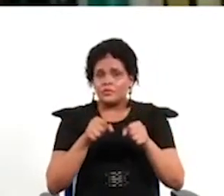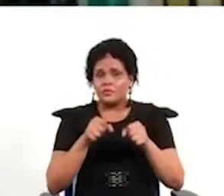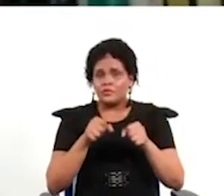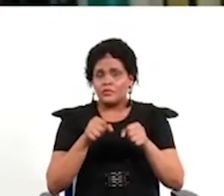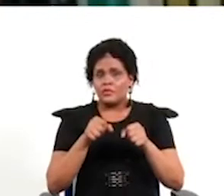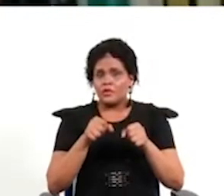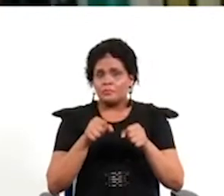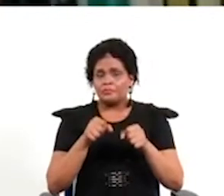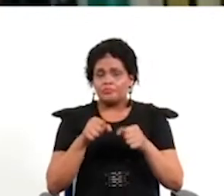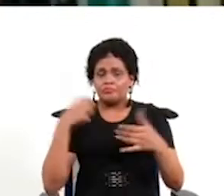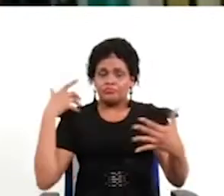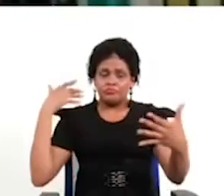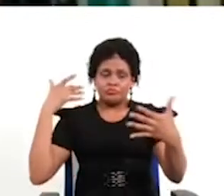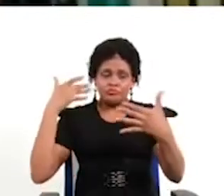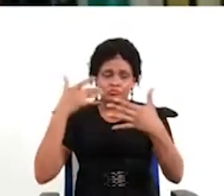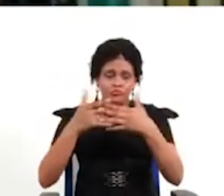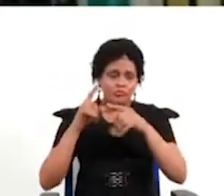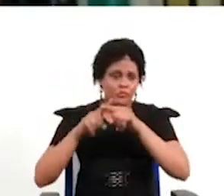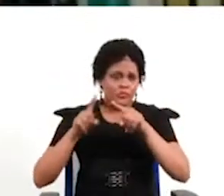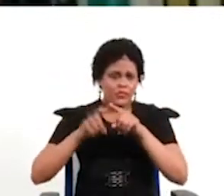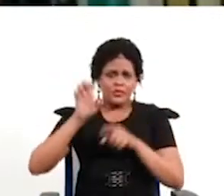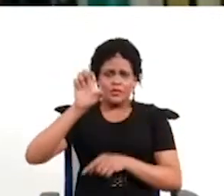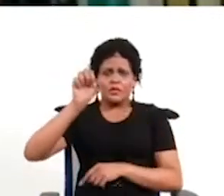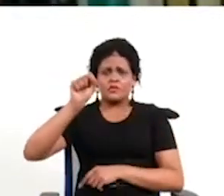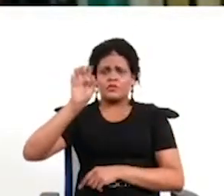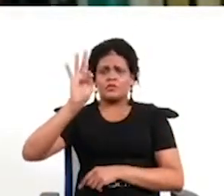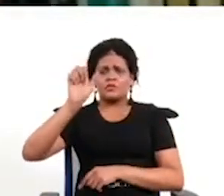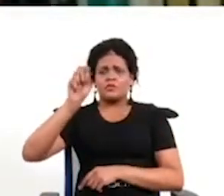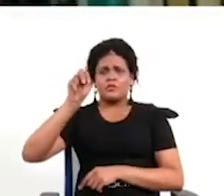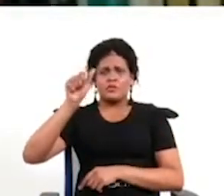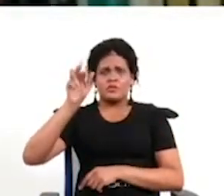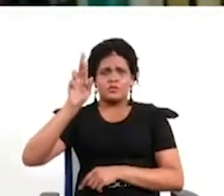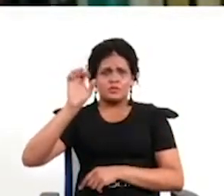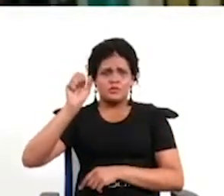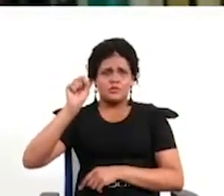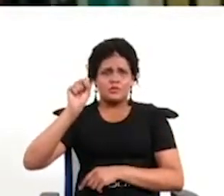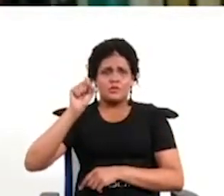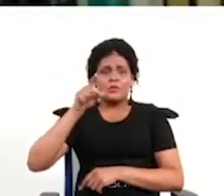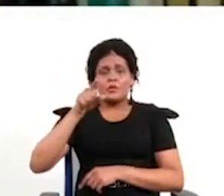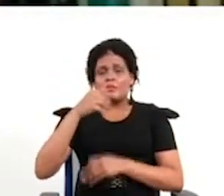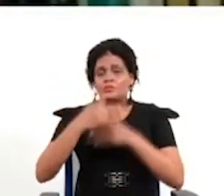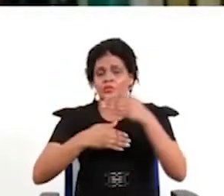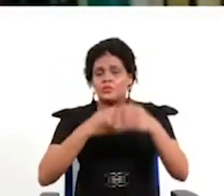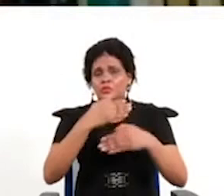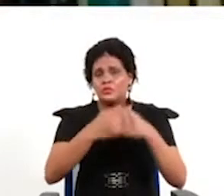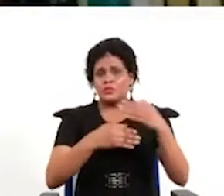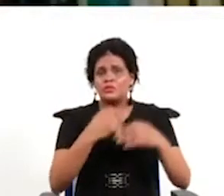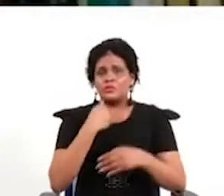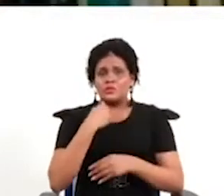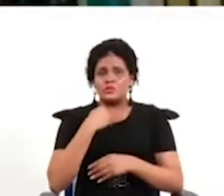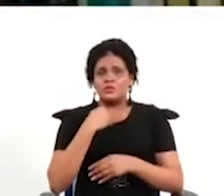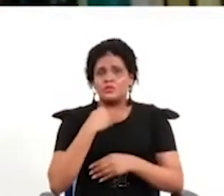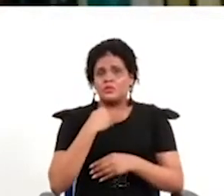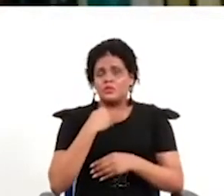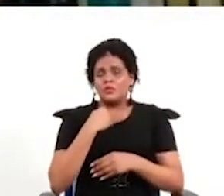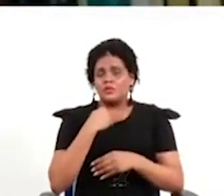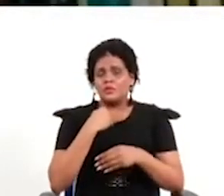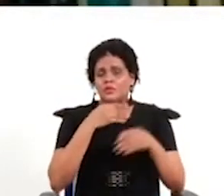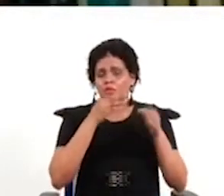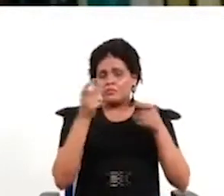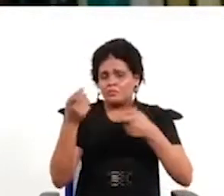generación de estándares entonces ahí el punto como mostramos en la investigación puede darse por el lado de la